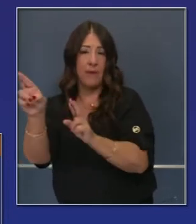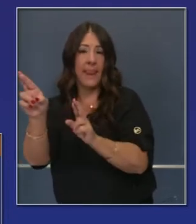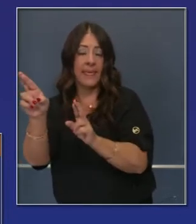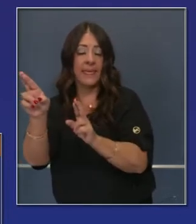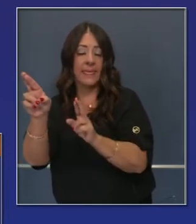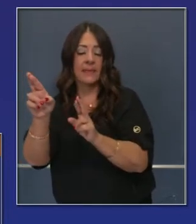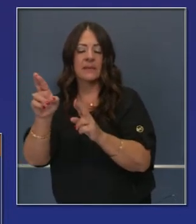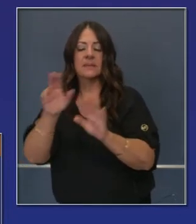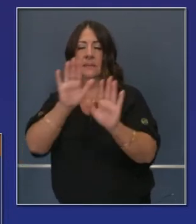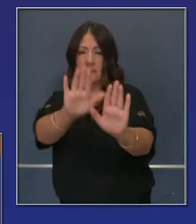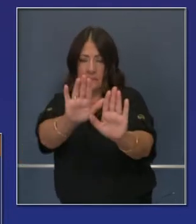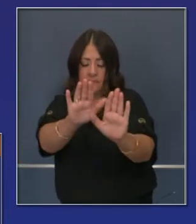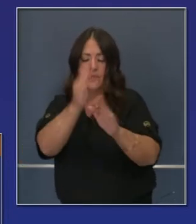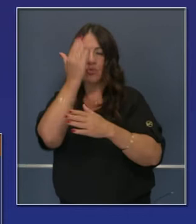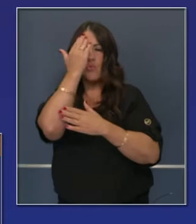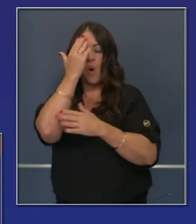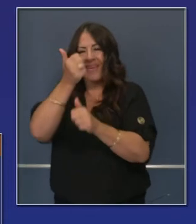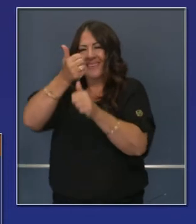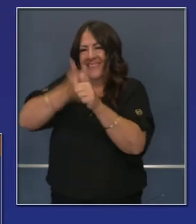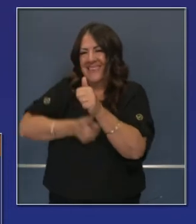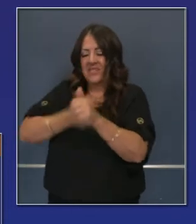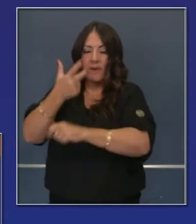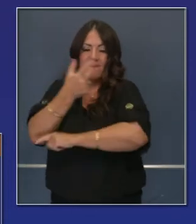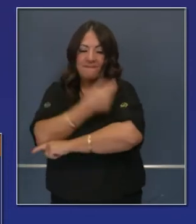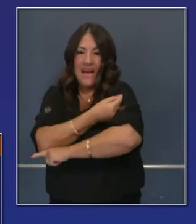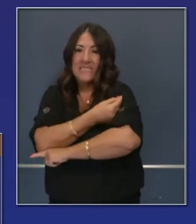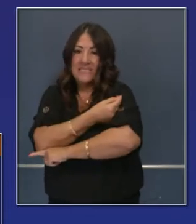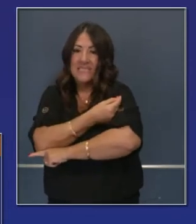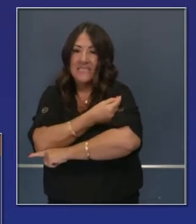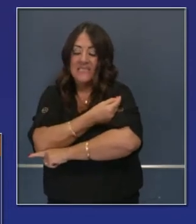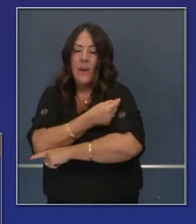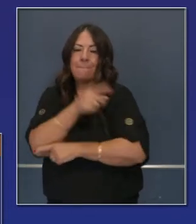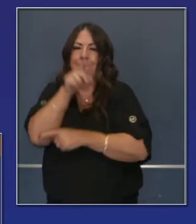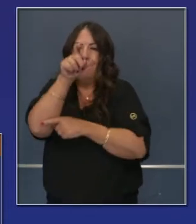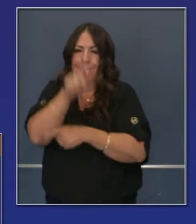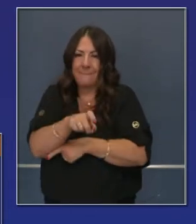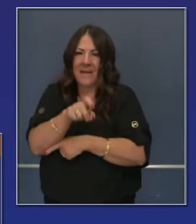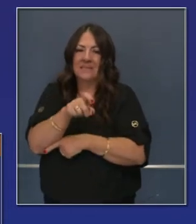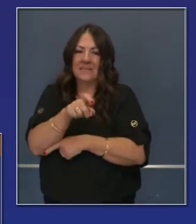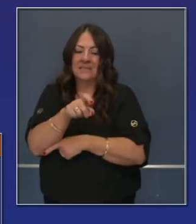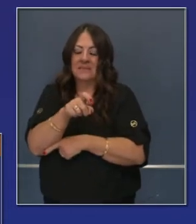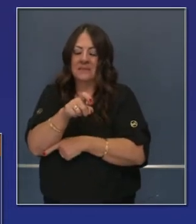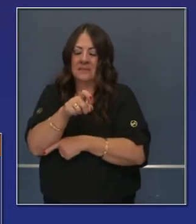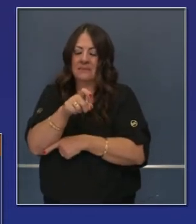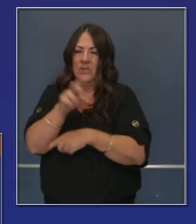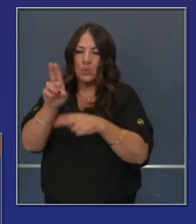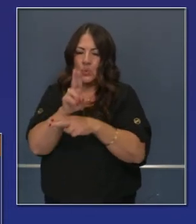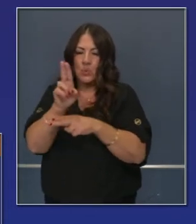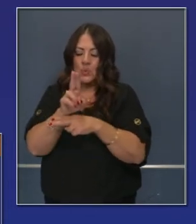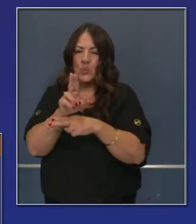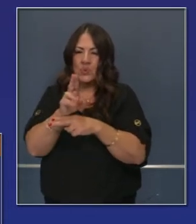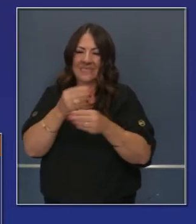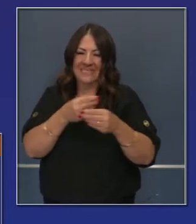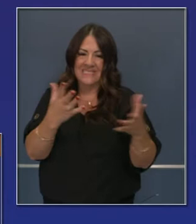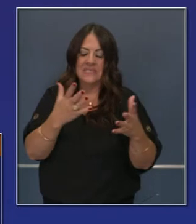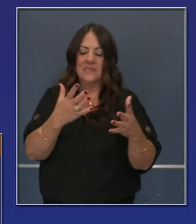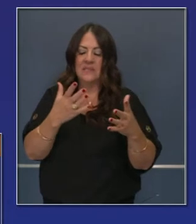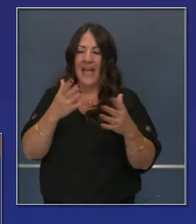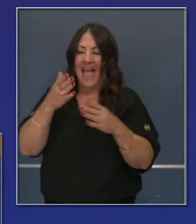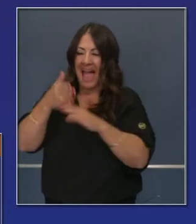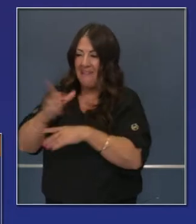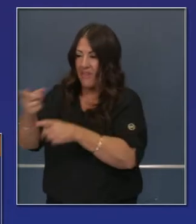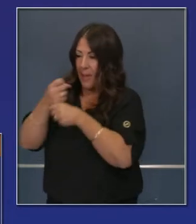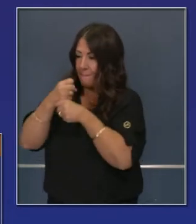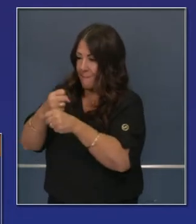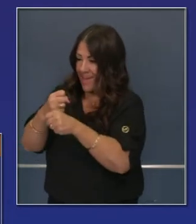millones. Noten que cada vacuna tiene que ser utilizada, o mejor dicho, cada distribución de